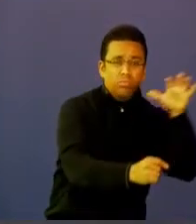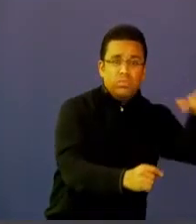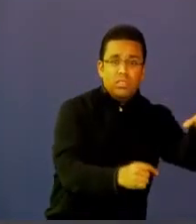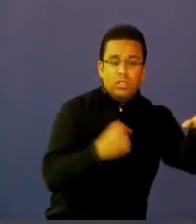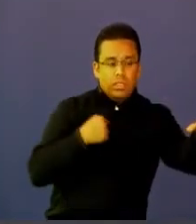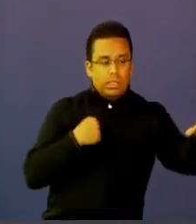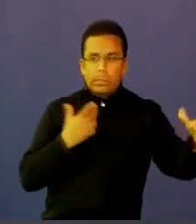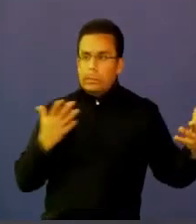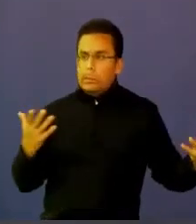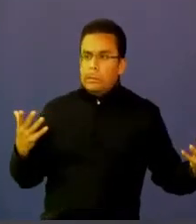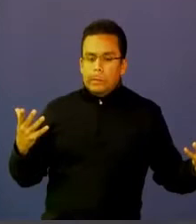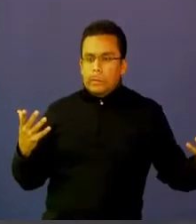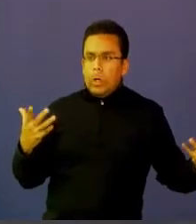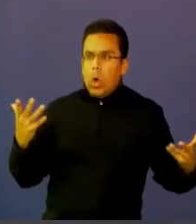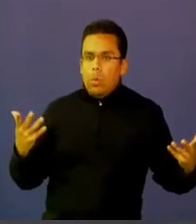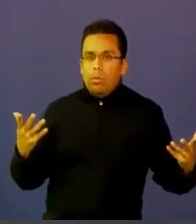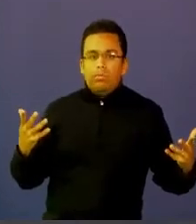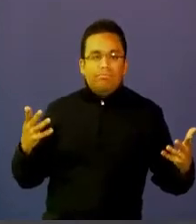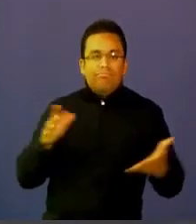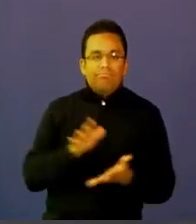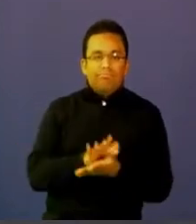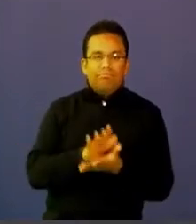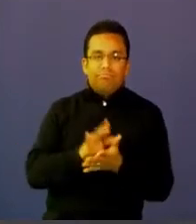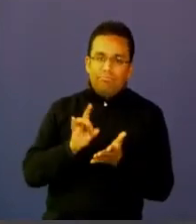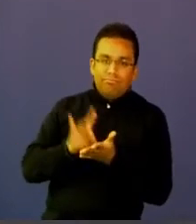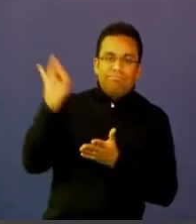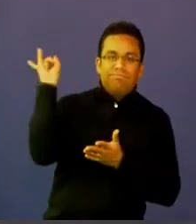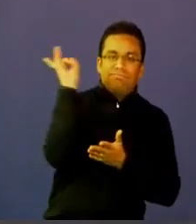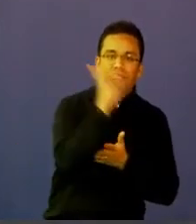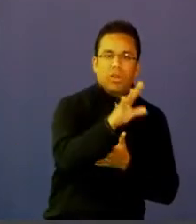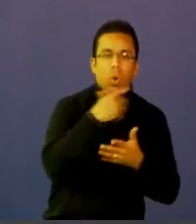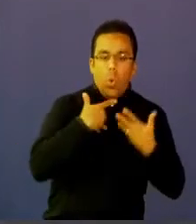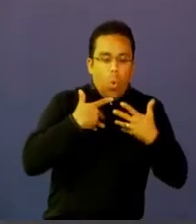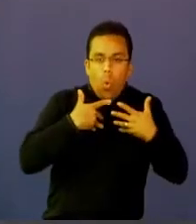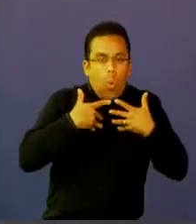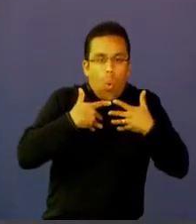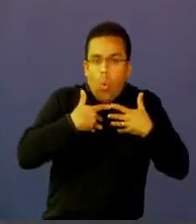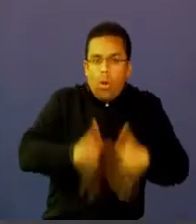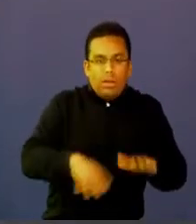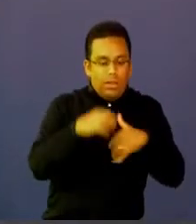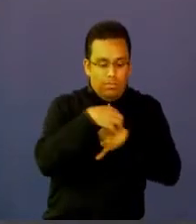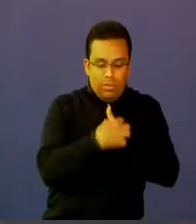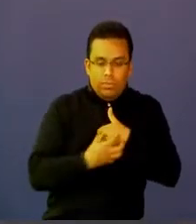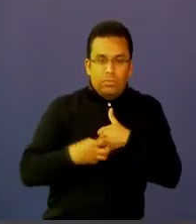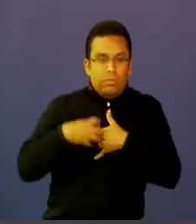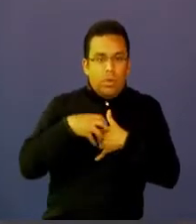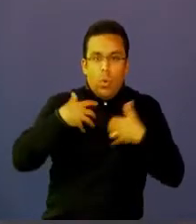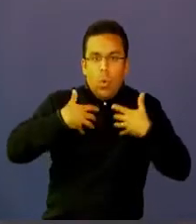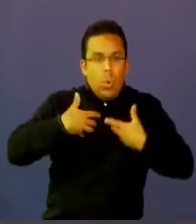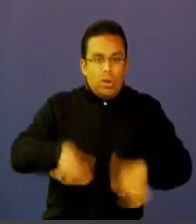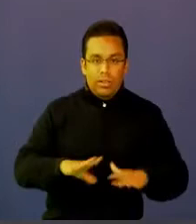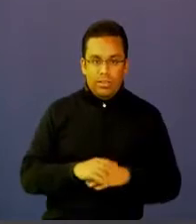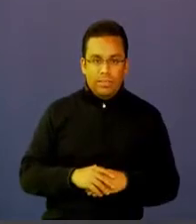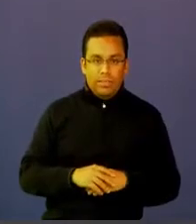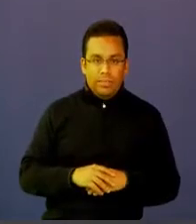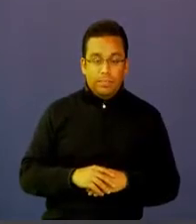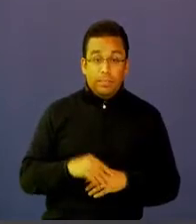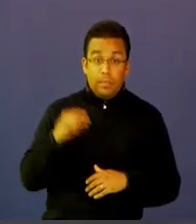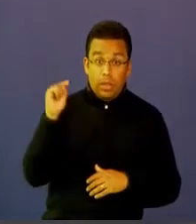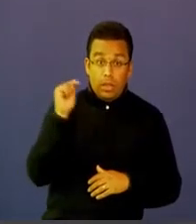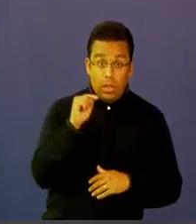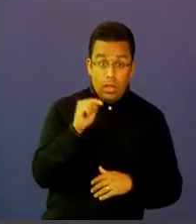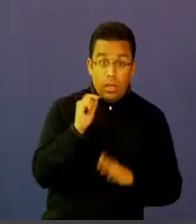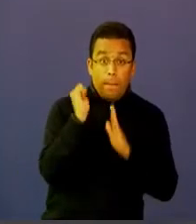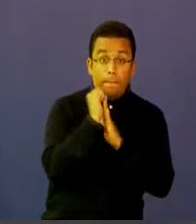llevarlo entonces a cualquier rincón del país. Hablas Sin Fronteras es un proyecto, es un programa del